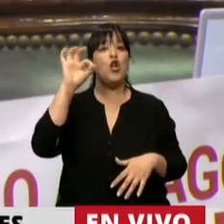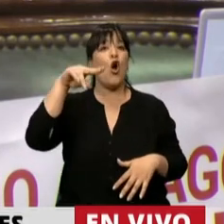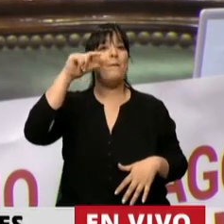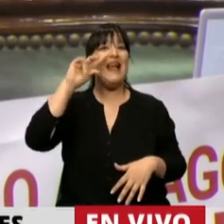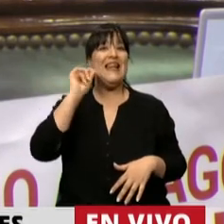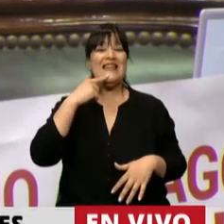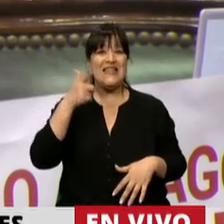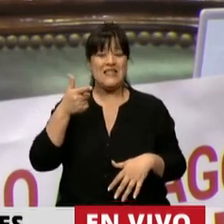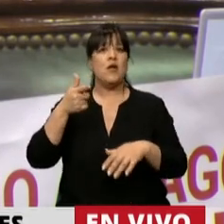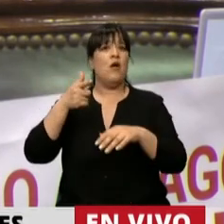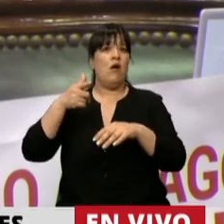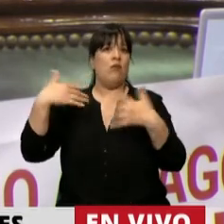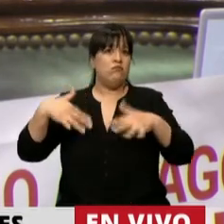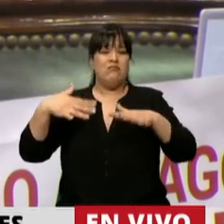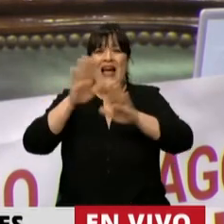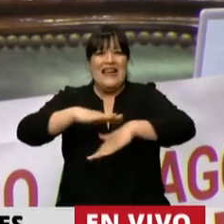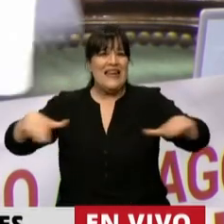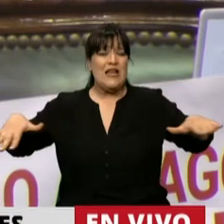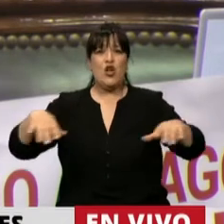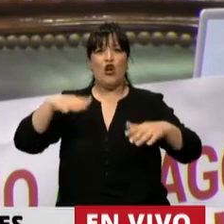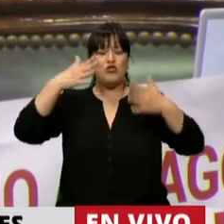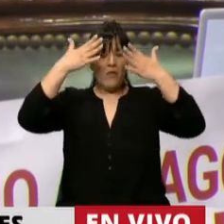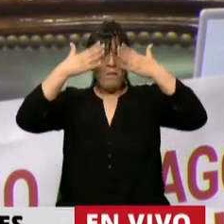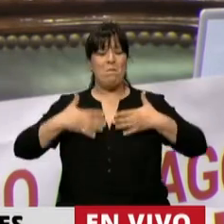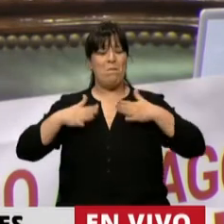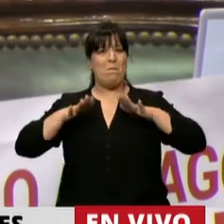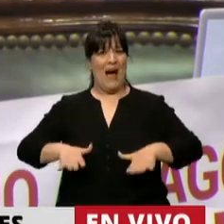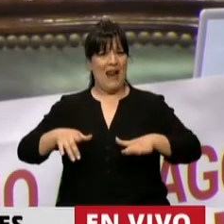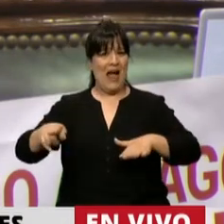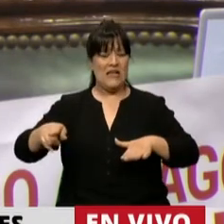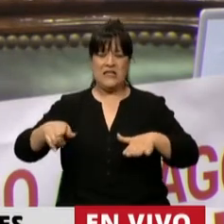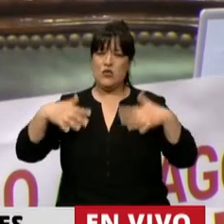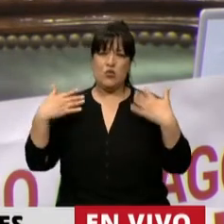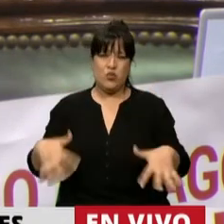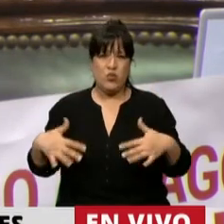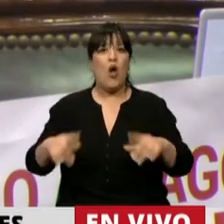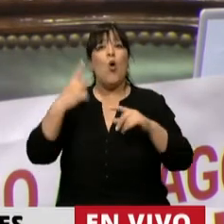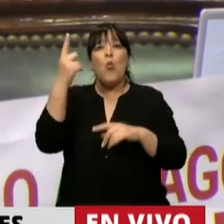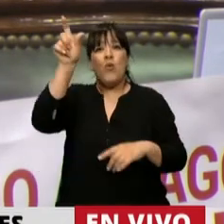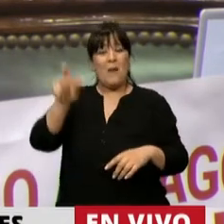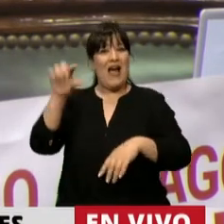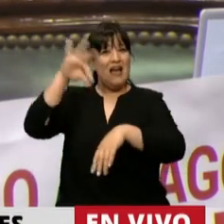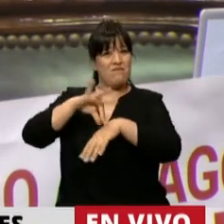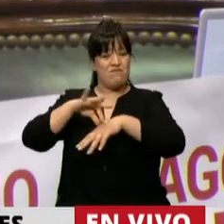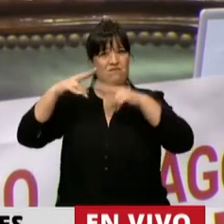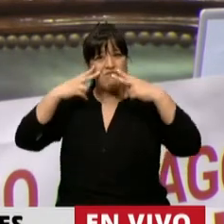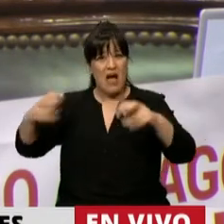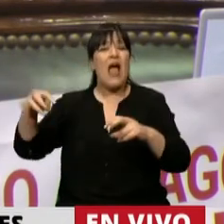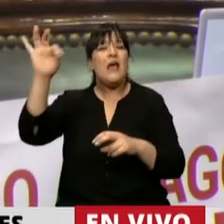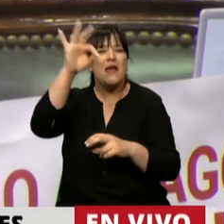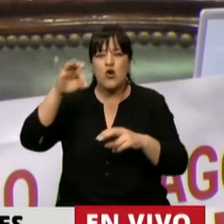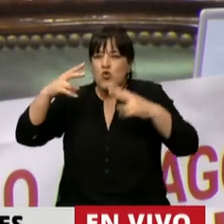que mató, dejó con parálisis a millones de niños en todo el mundo. Salk, que fue un investigador, médico, virólogo